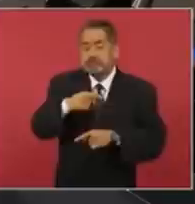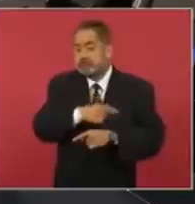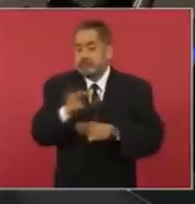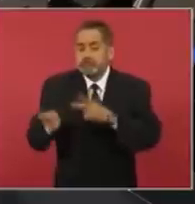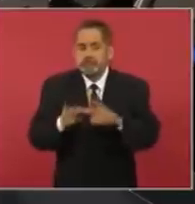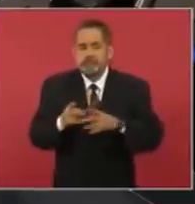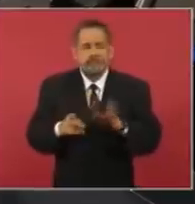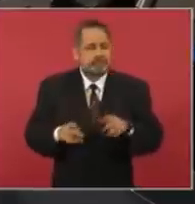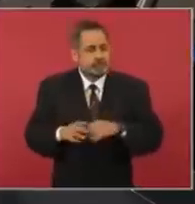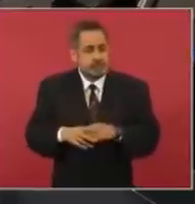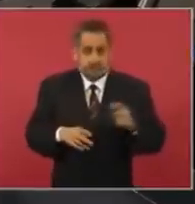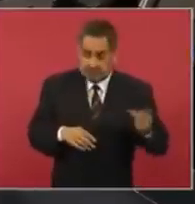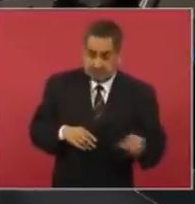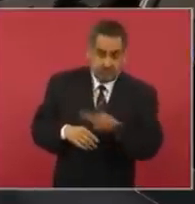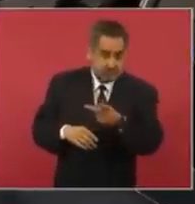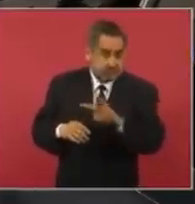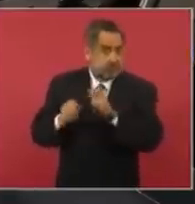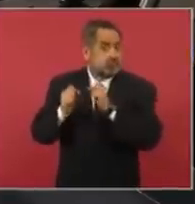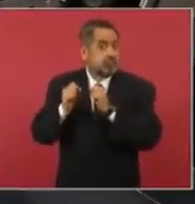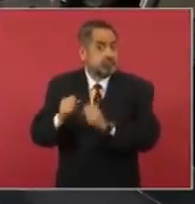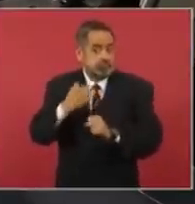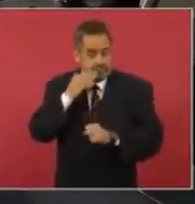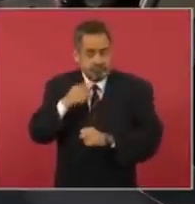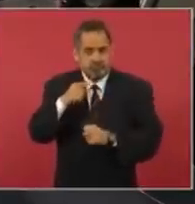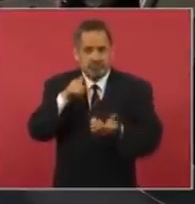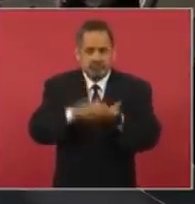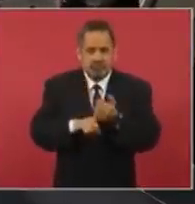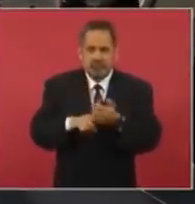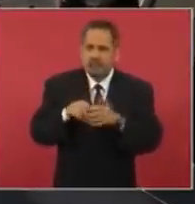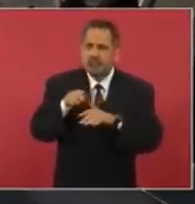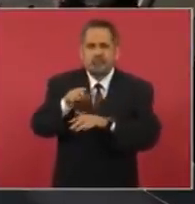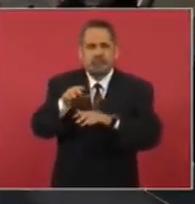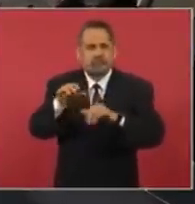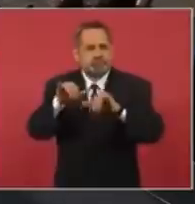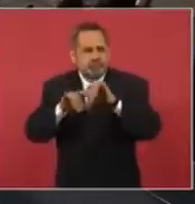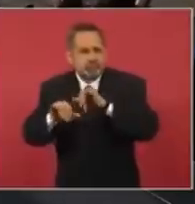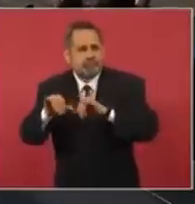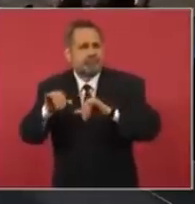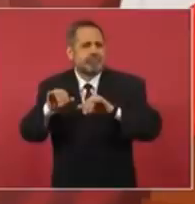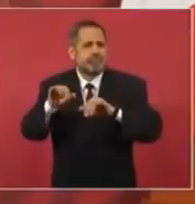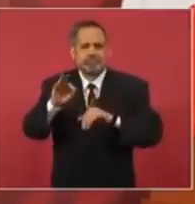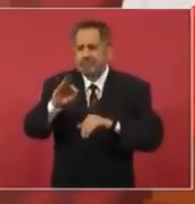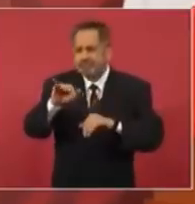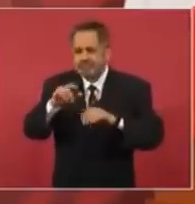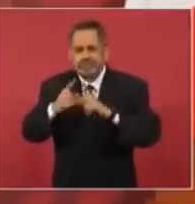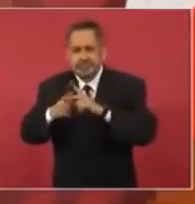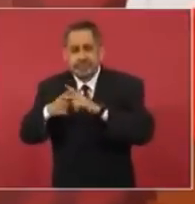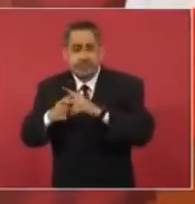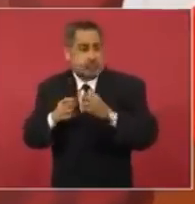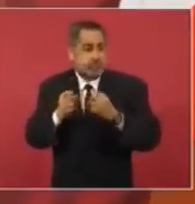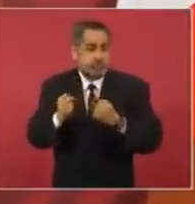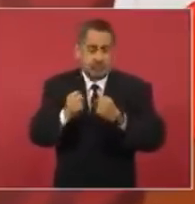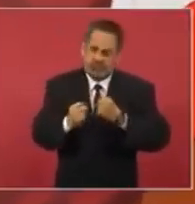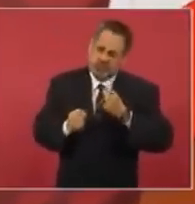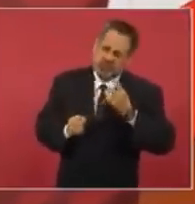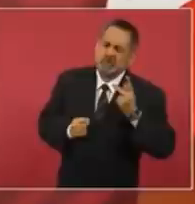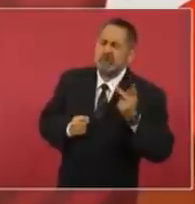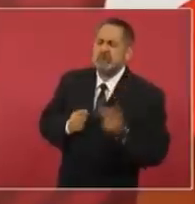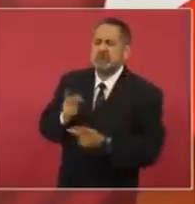Pero de esas preguntas que tienen que ver con la química, con la física, con la matemática, durísimas.